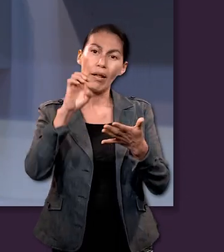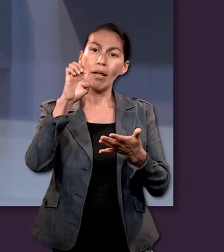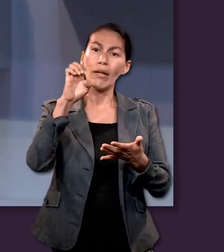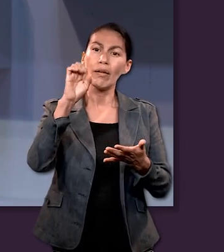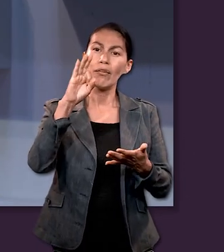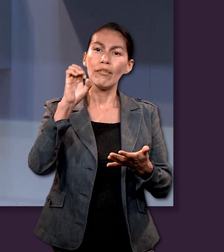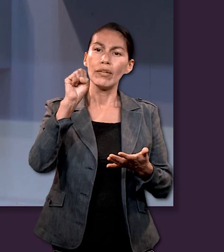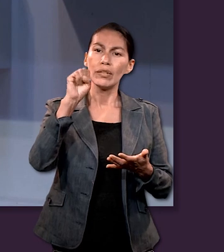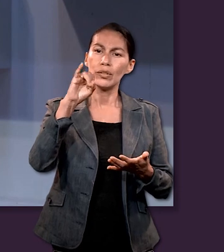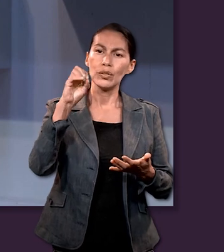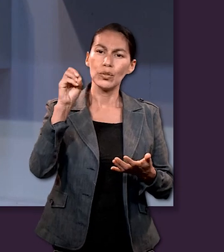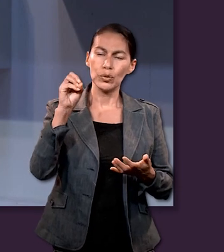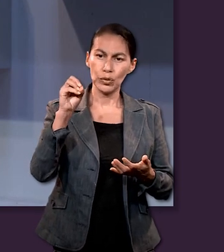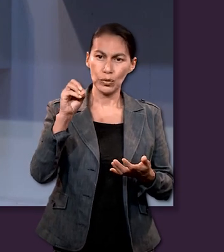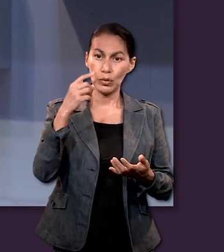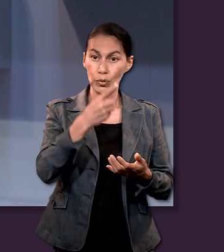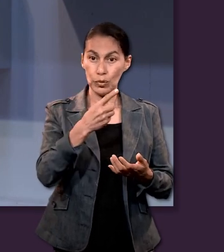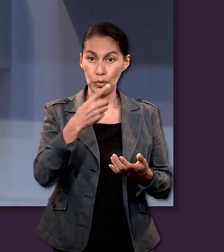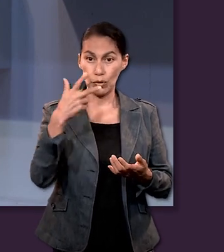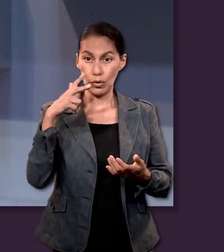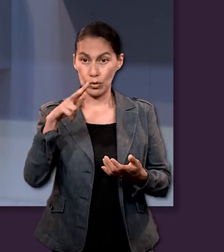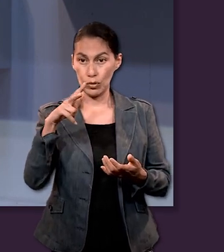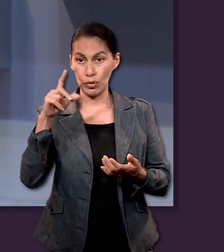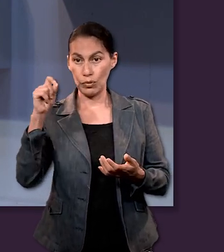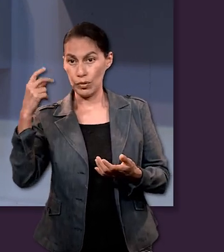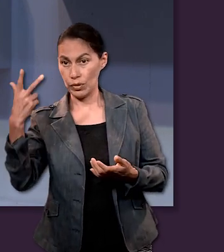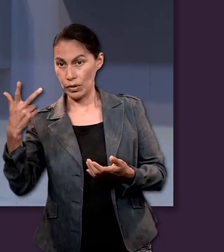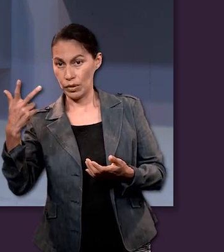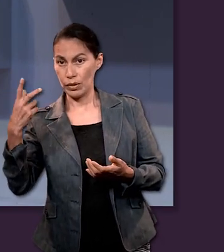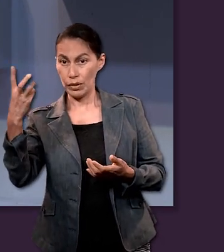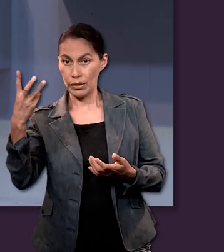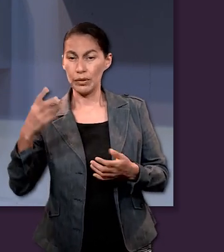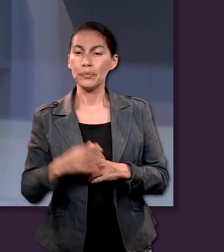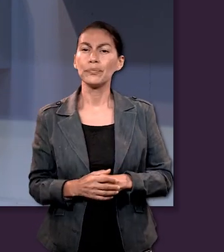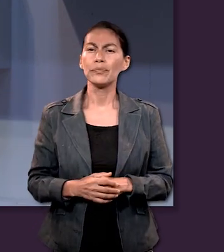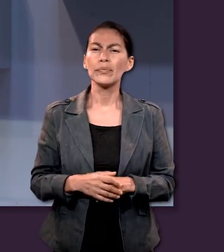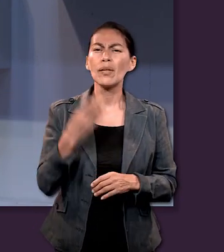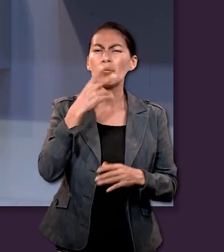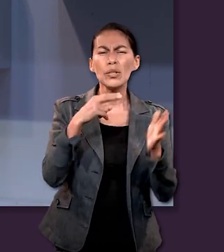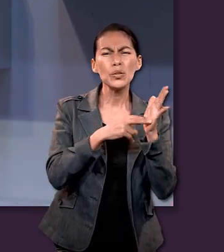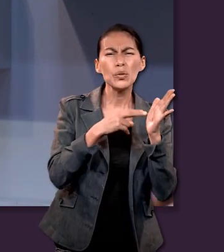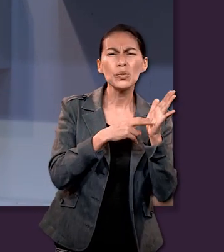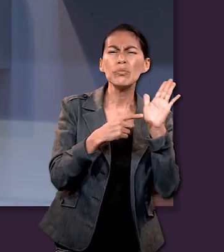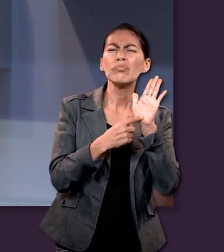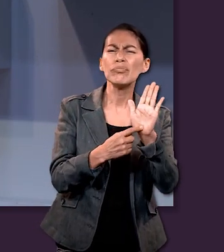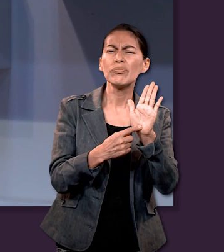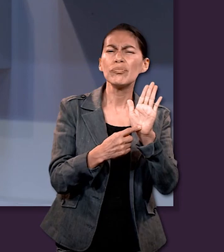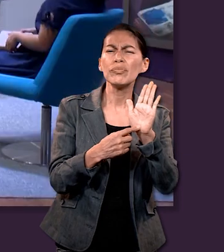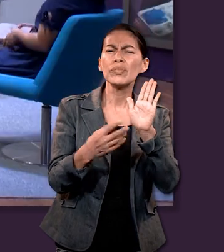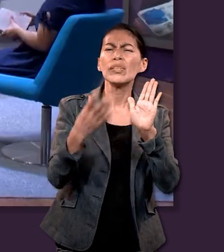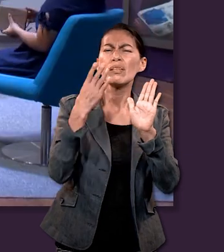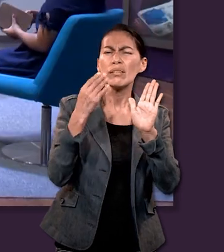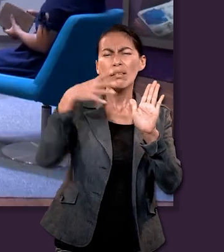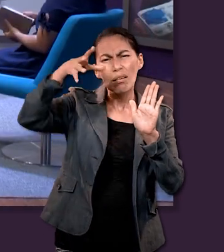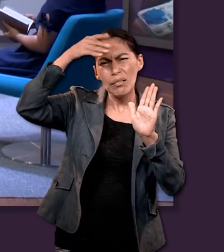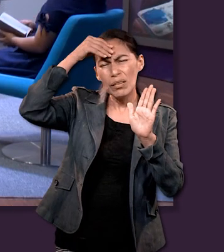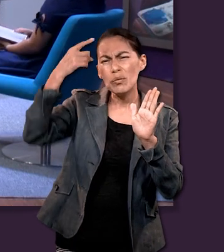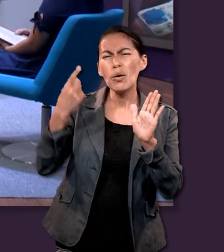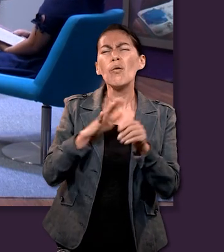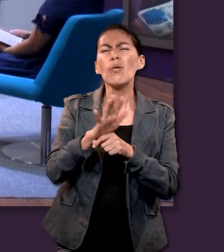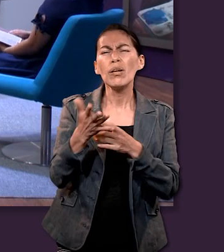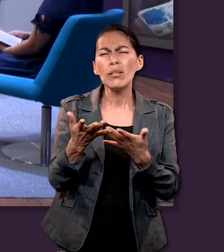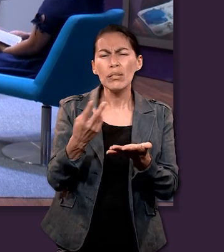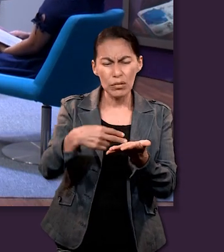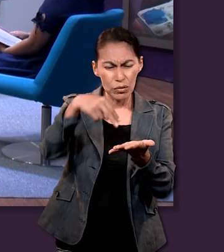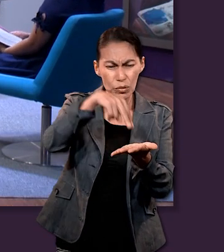gracia que tenemos. Me gustaría que leyéramos Efesios 1, 18 al 23 y que comentáramos estos versículos